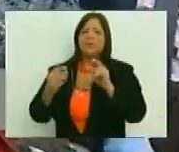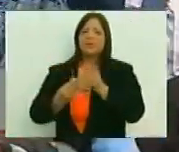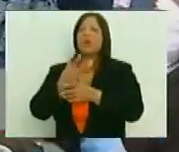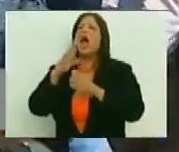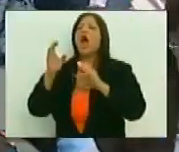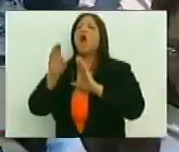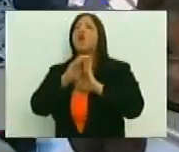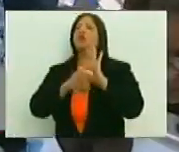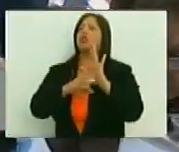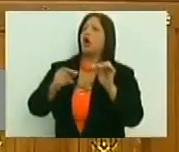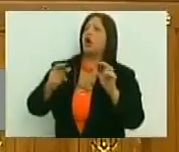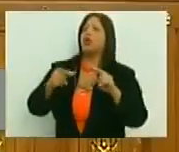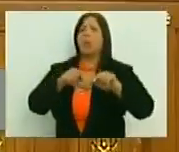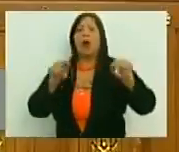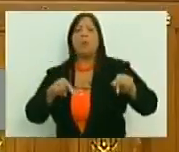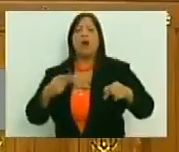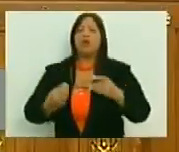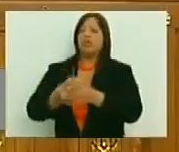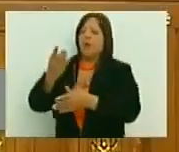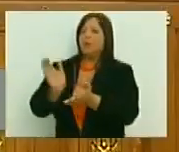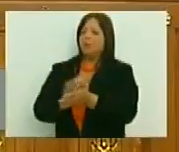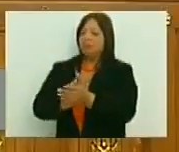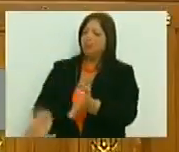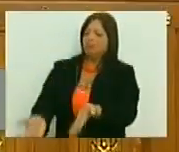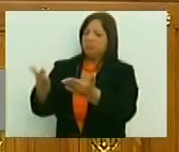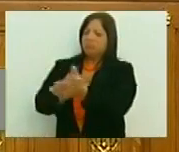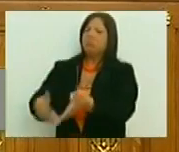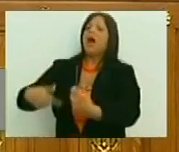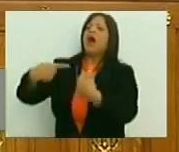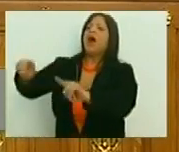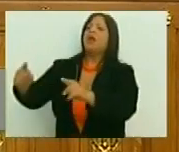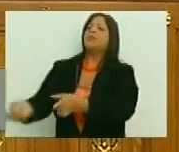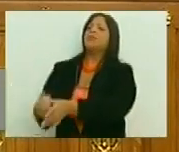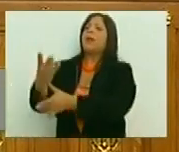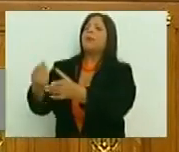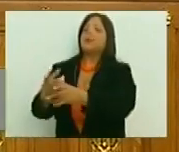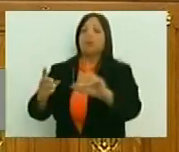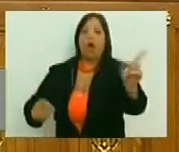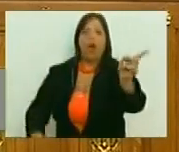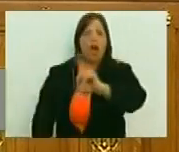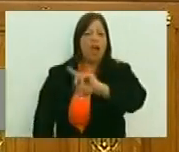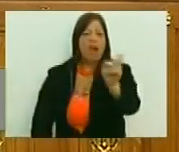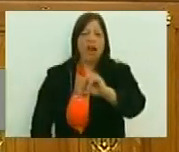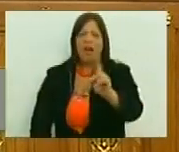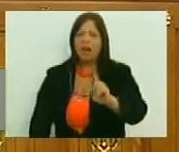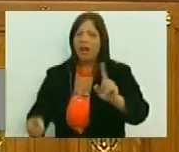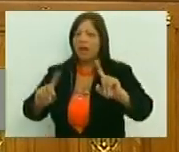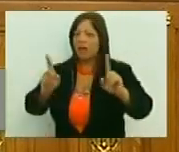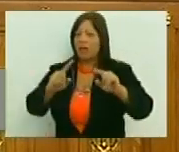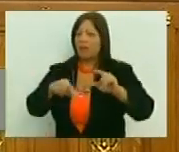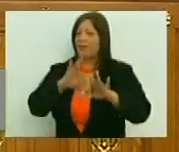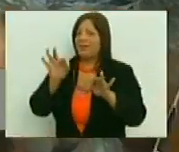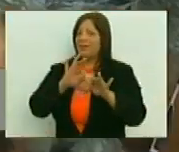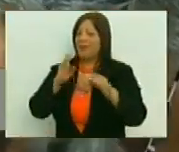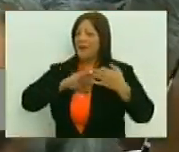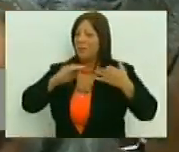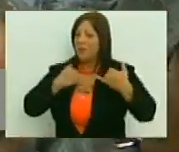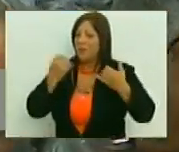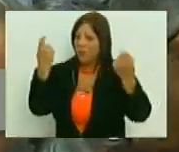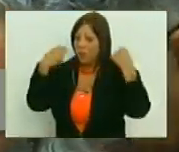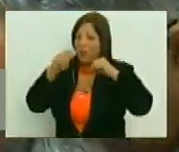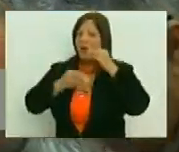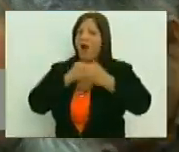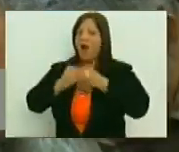condiciones económicas, a dar esto, siempre ahí, que la estructura económica, nada más, te va a traer la espiritualidad, no es, sabes, también hay que, ahondar en esto, bueno,